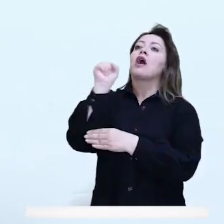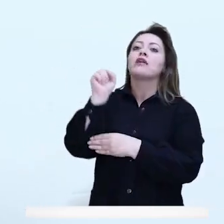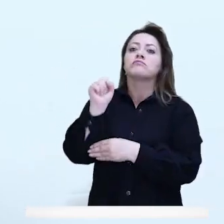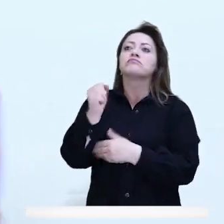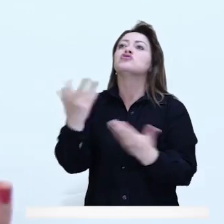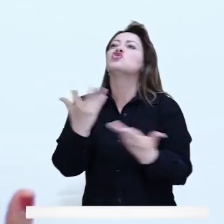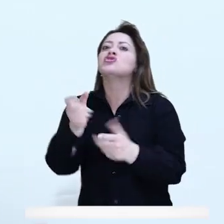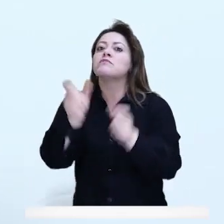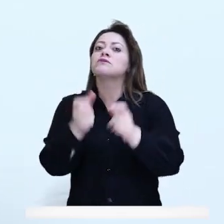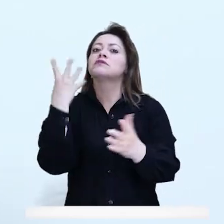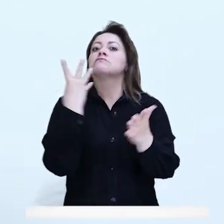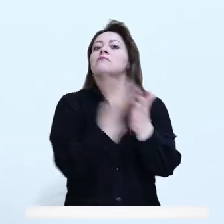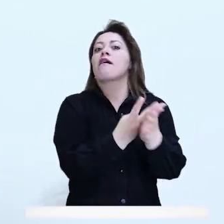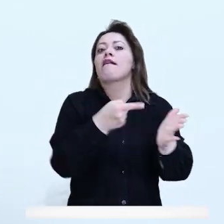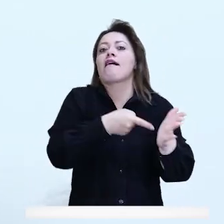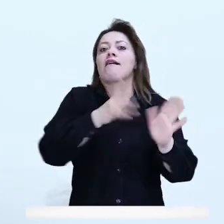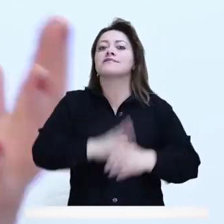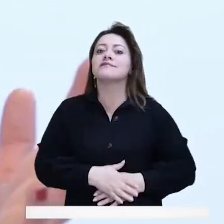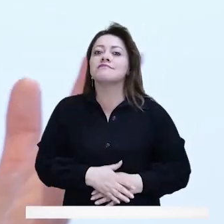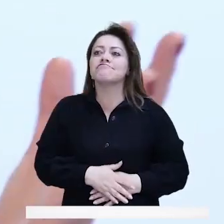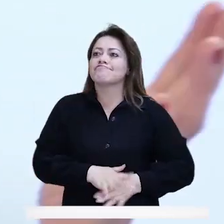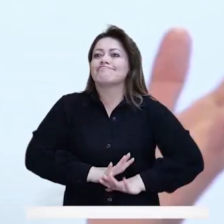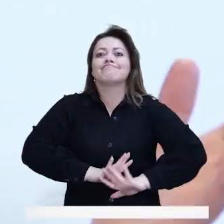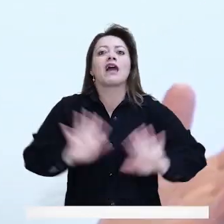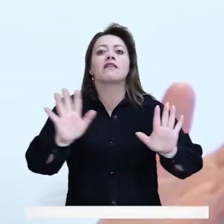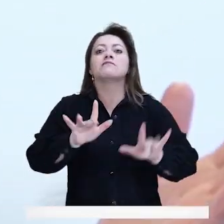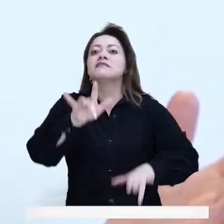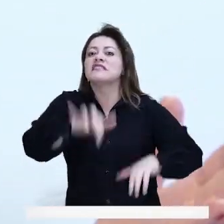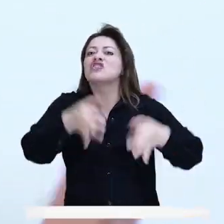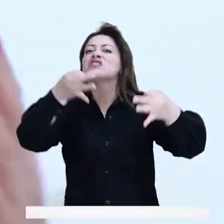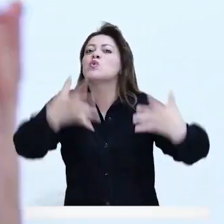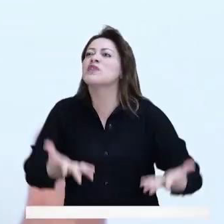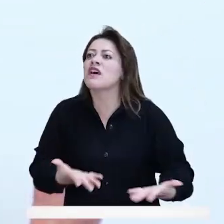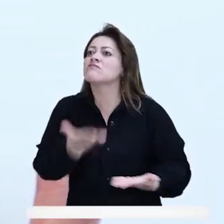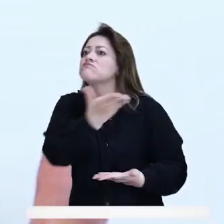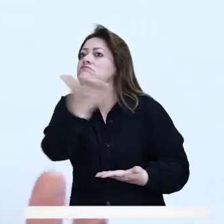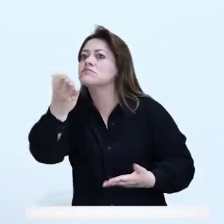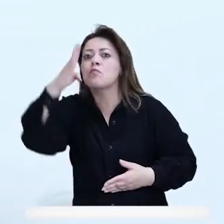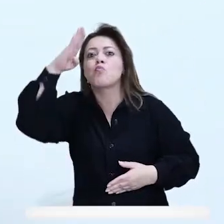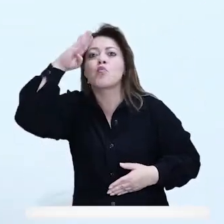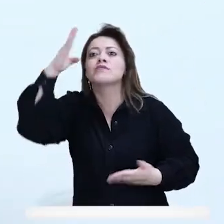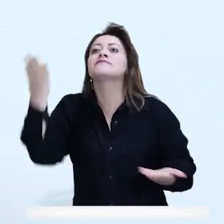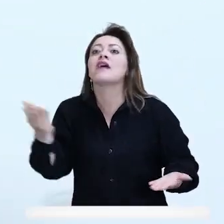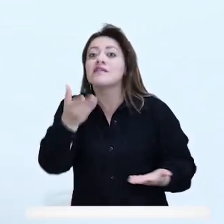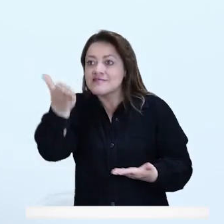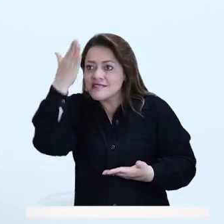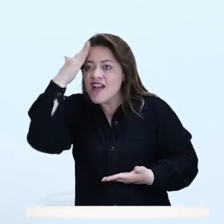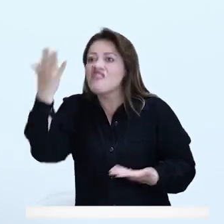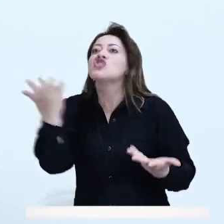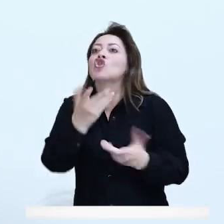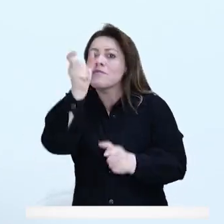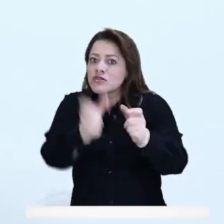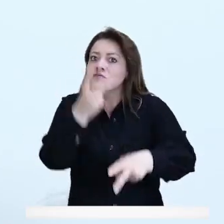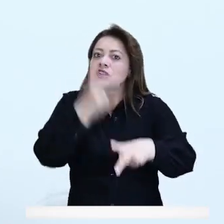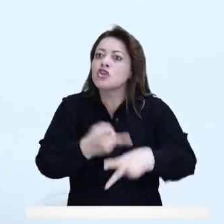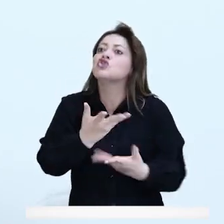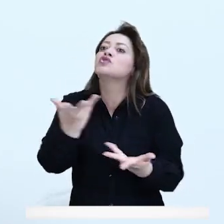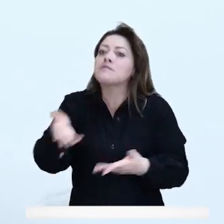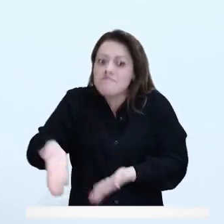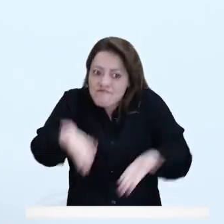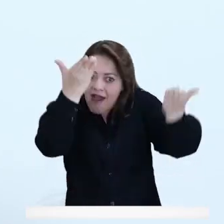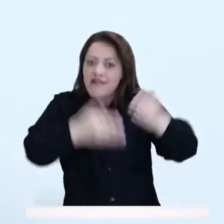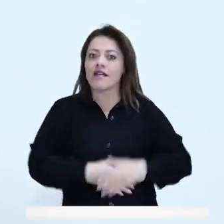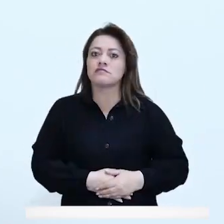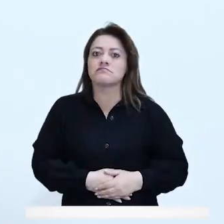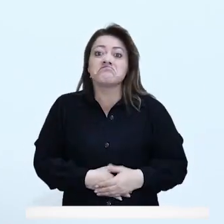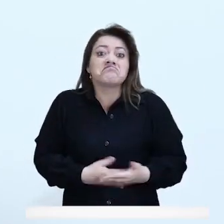carro. Desde la cárcel le siguen delinquiendo. Porque no pasa nada, eso es lo que decimos. Secretario de Seguridad, policía, ¿por qué no están